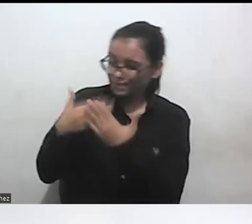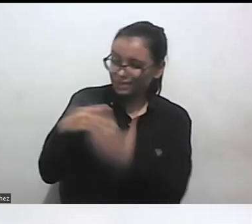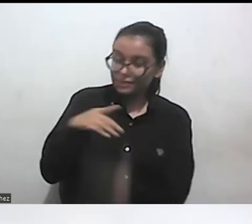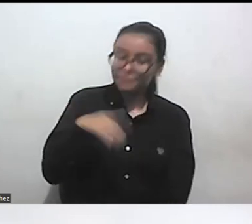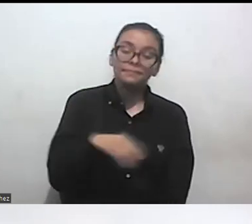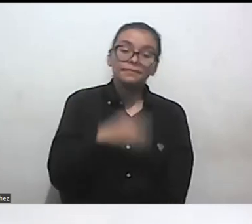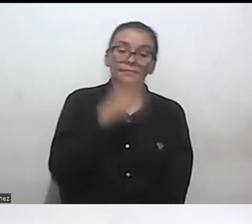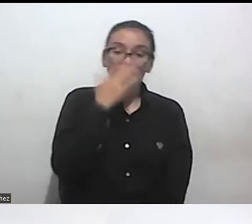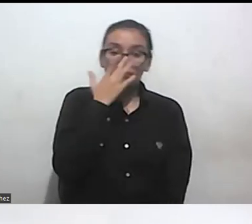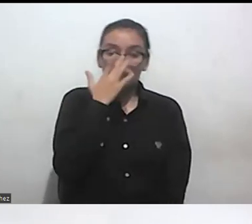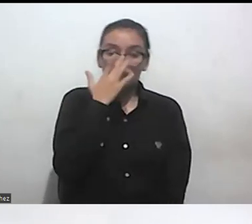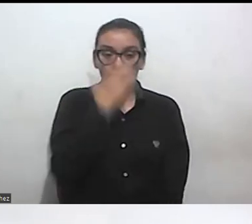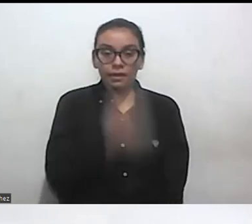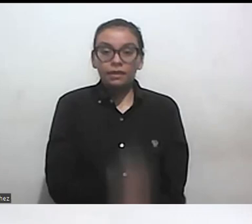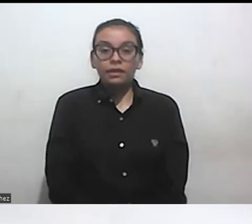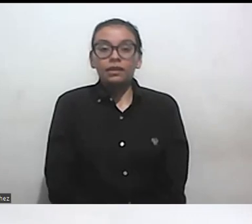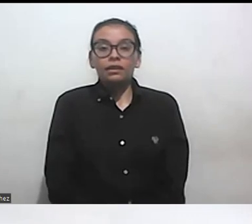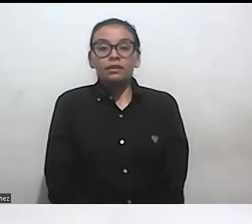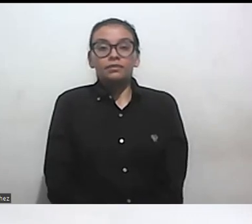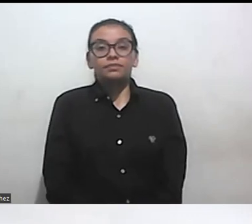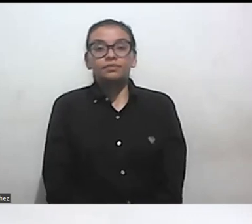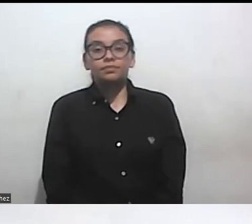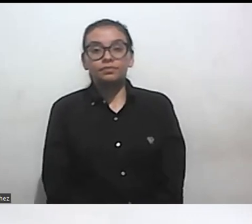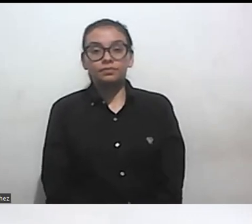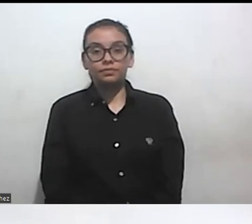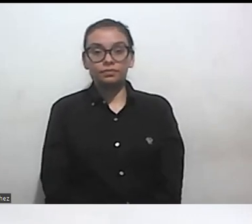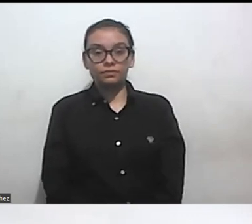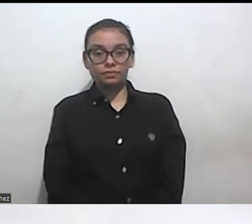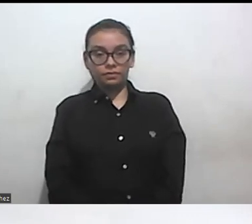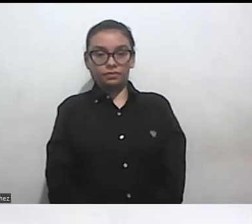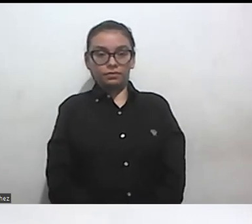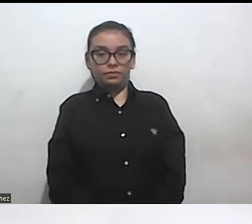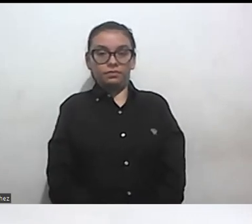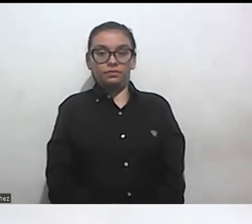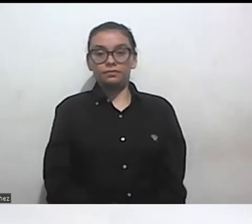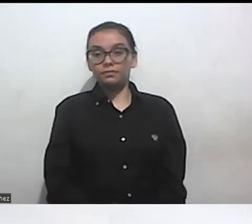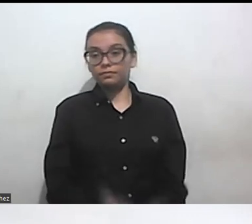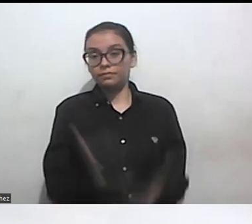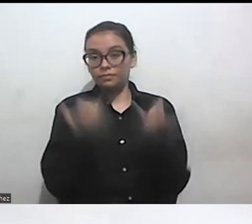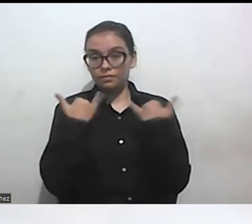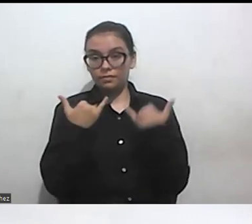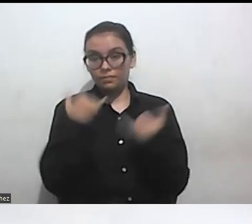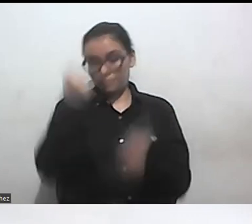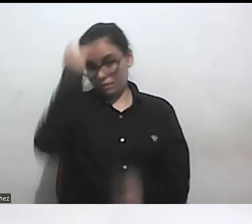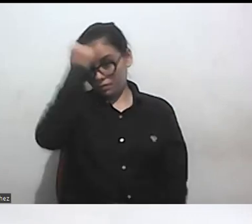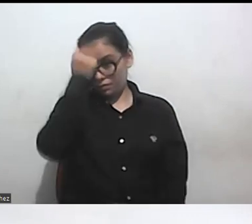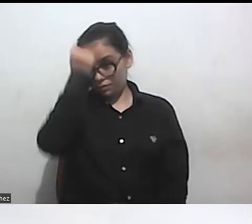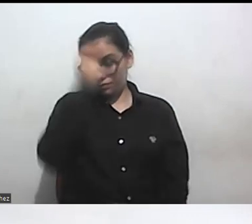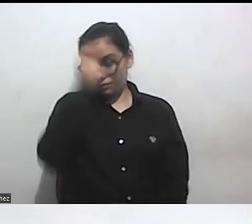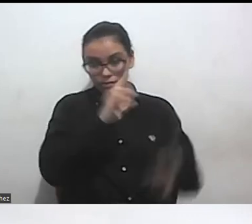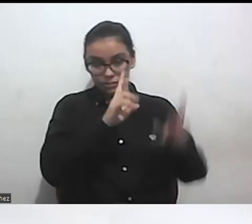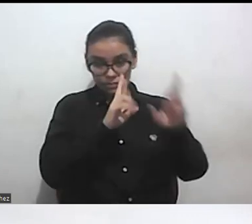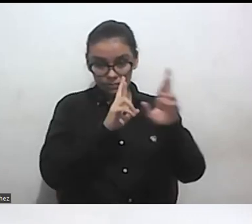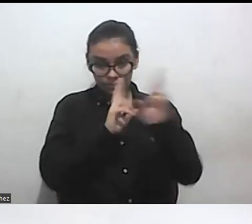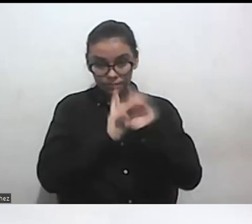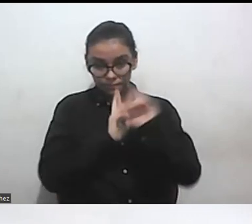entonces le doy la palabra a las profes para que vayamos respondiendo a las preguntas que nos han hecho